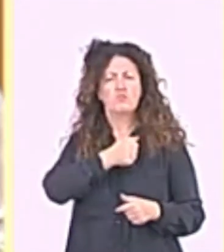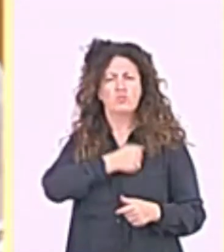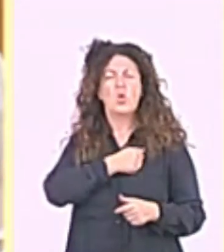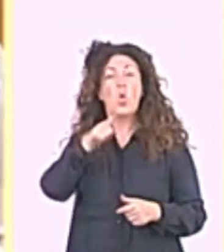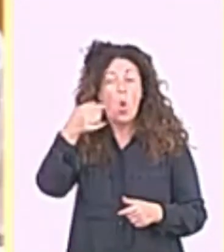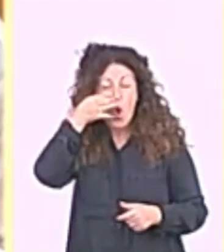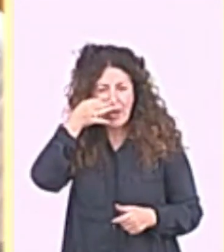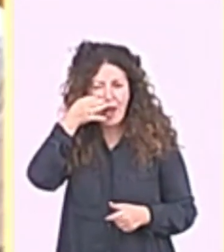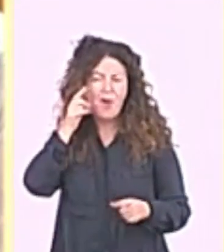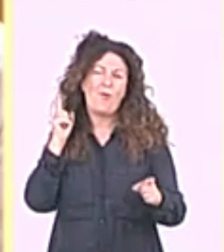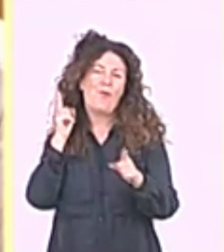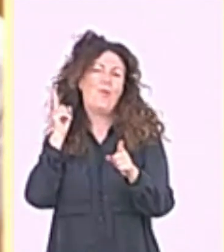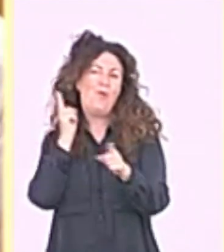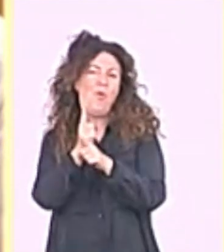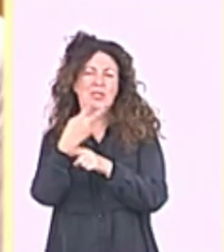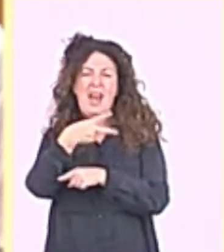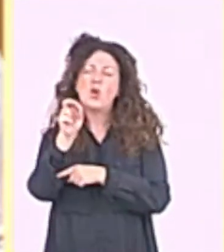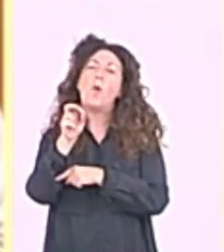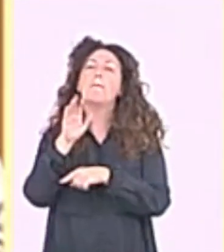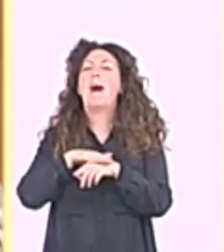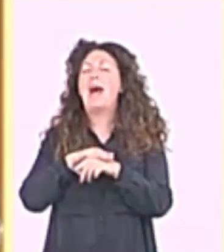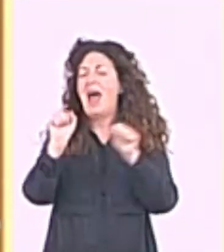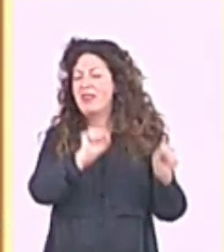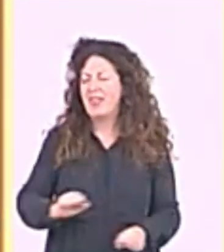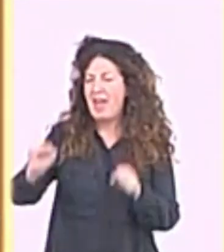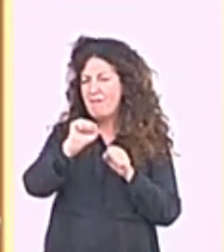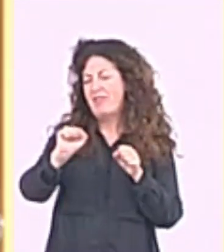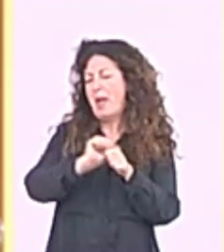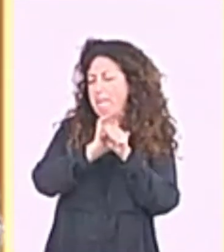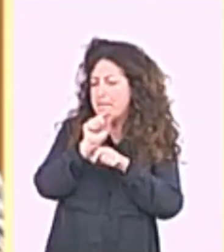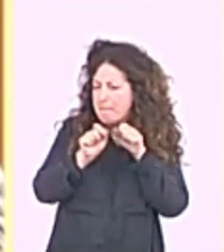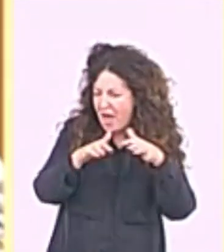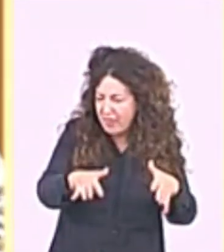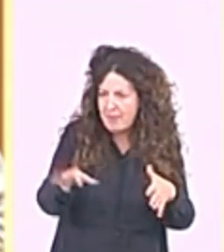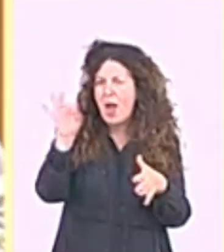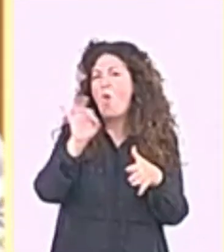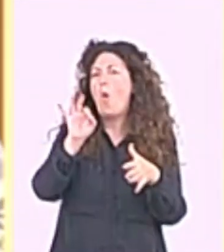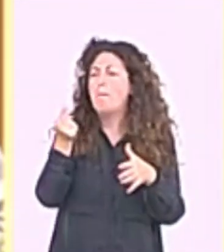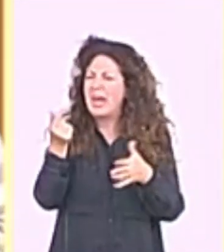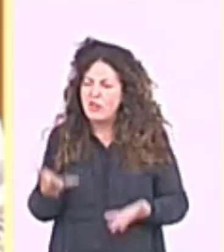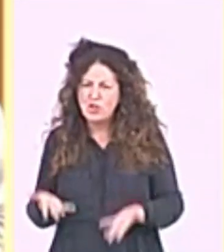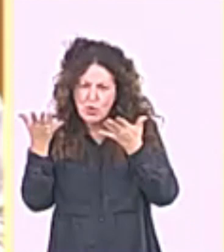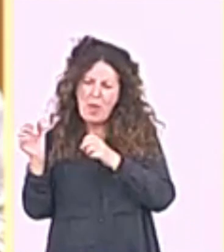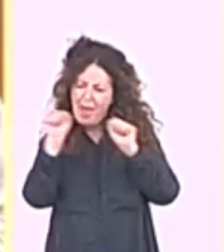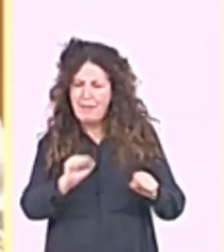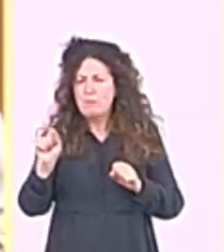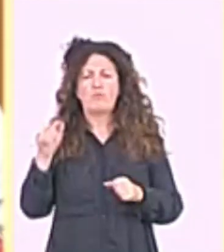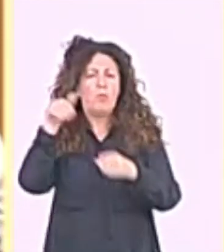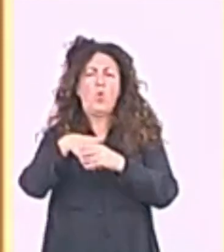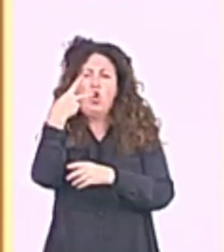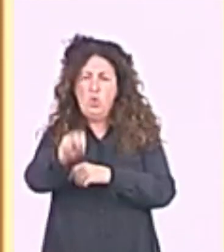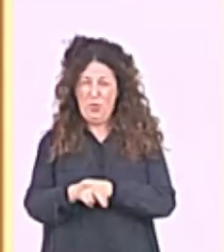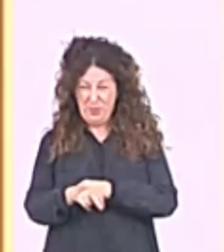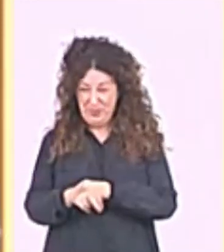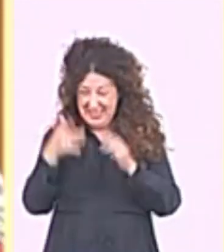vota no a defendernos ante la pandemia o ante la subida de precios. Por tanto, señorías, pisotear